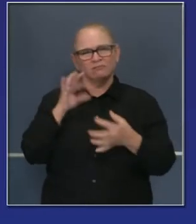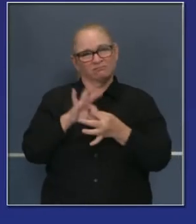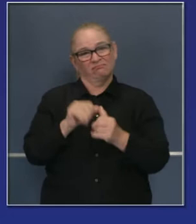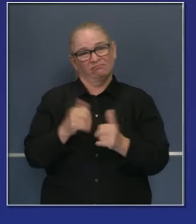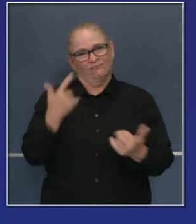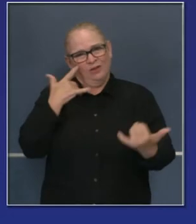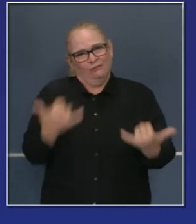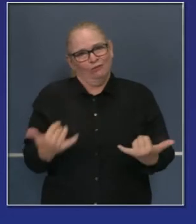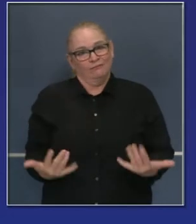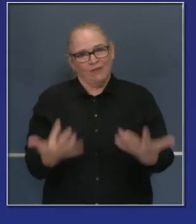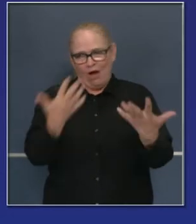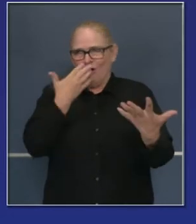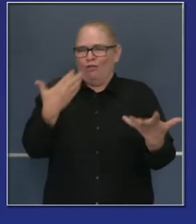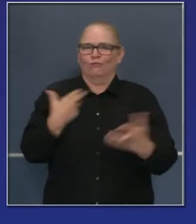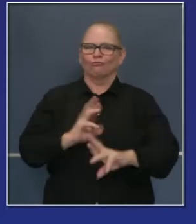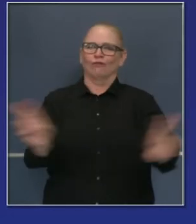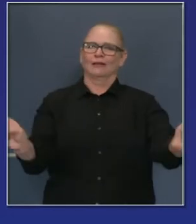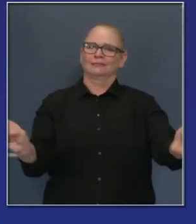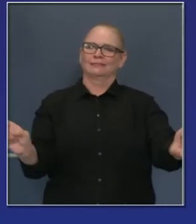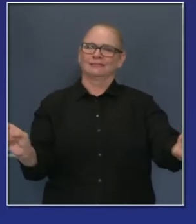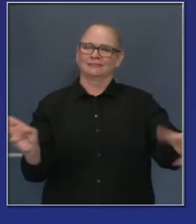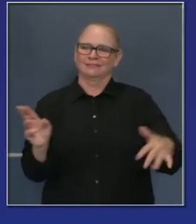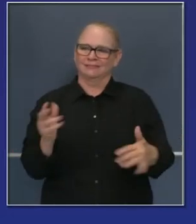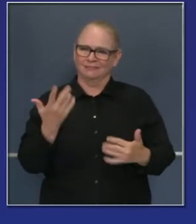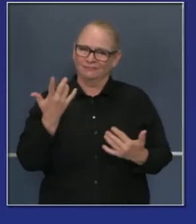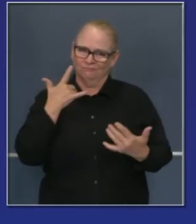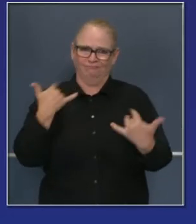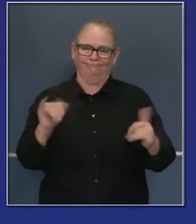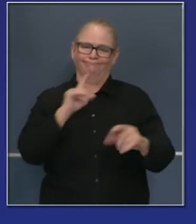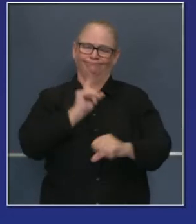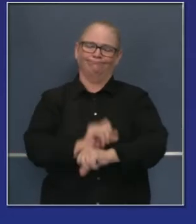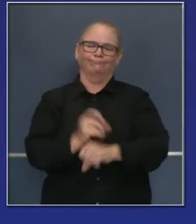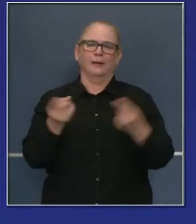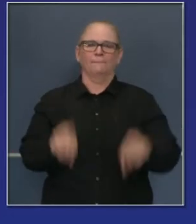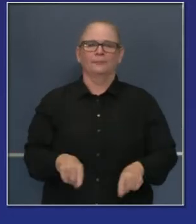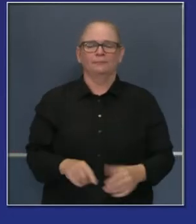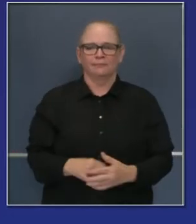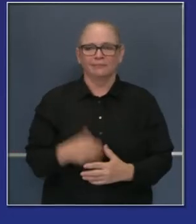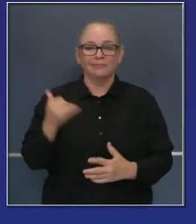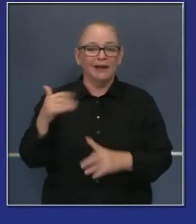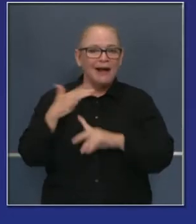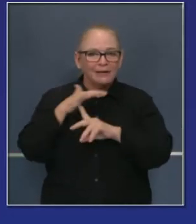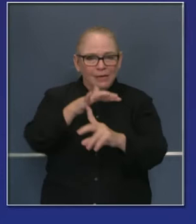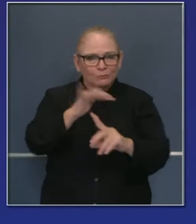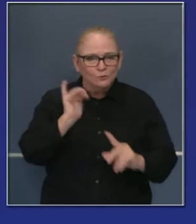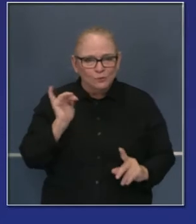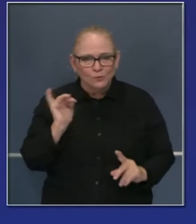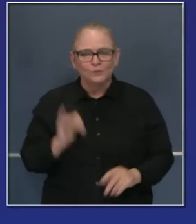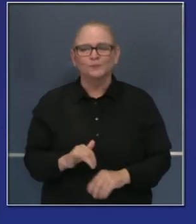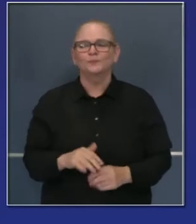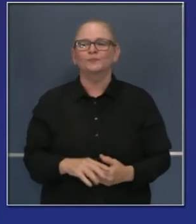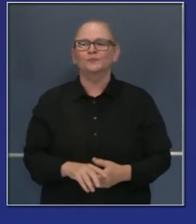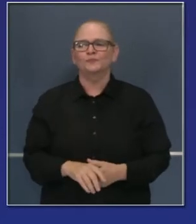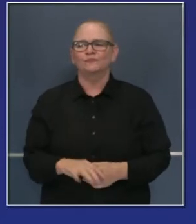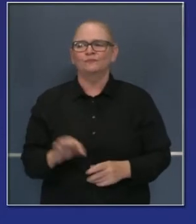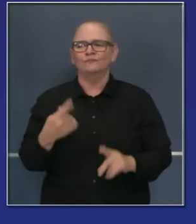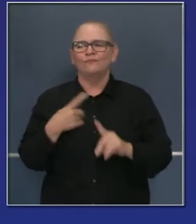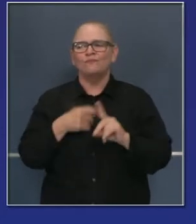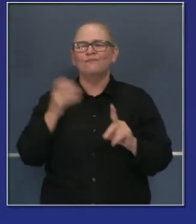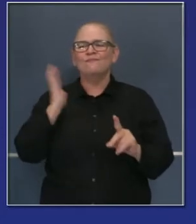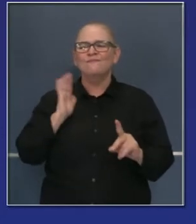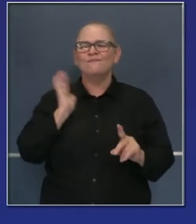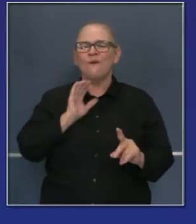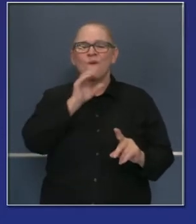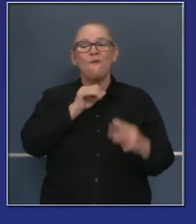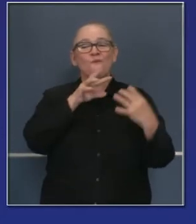o disposiciones de equipo, trabajo que hemos hecho, que antes se hacía con equipo